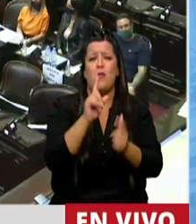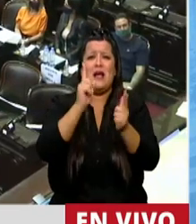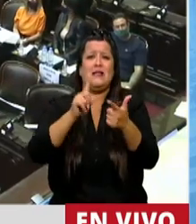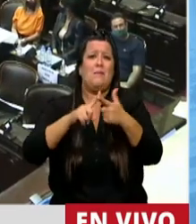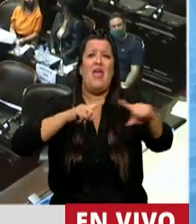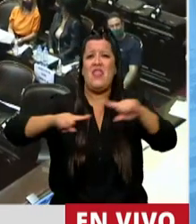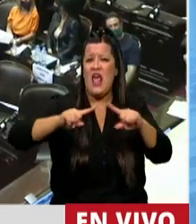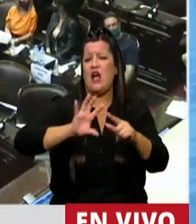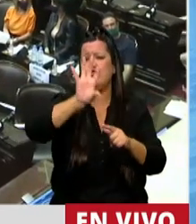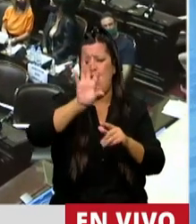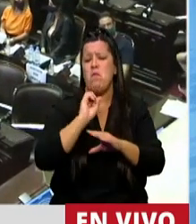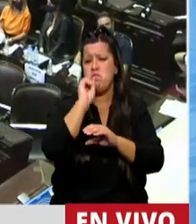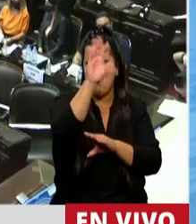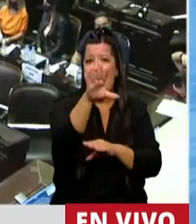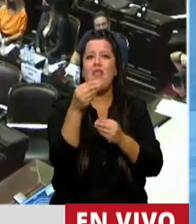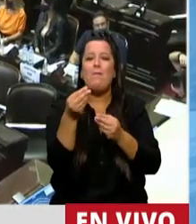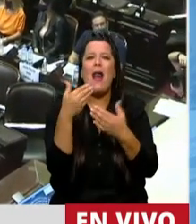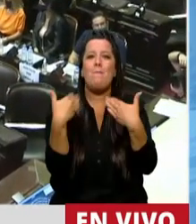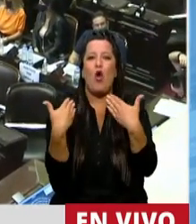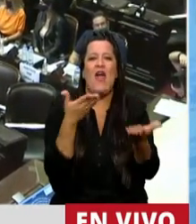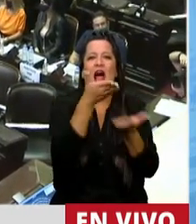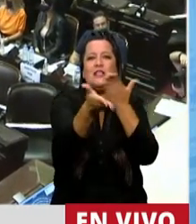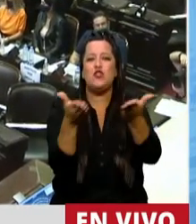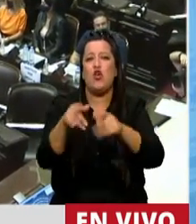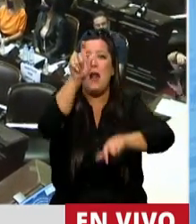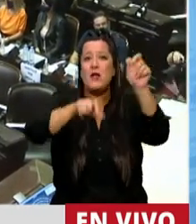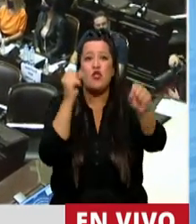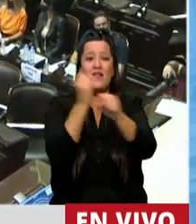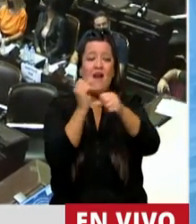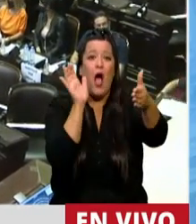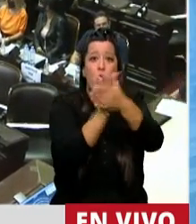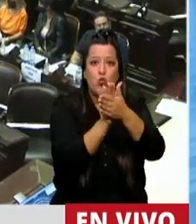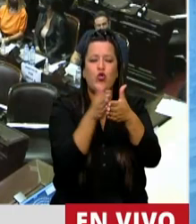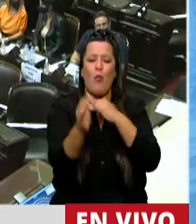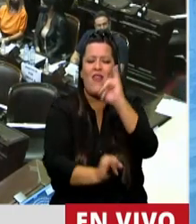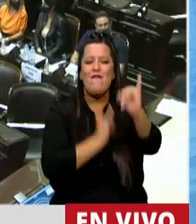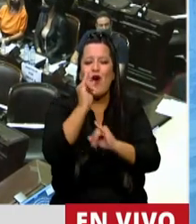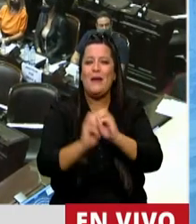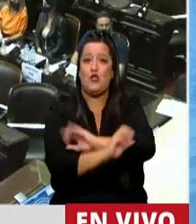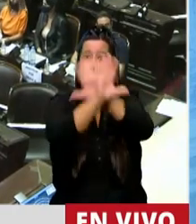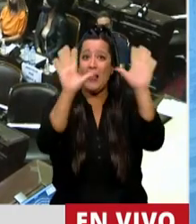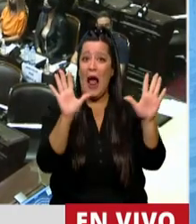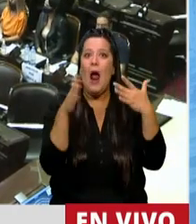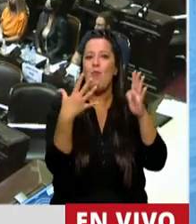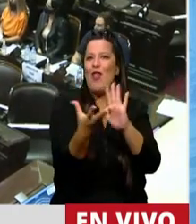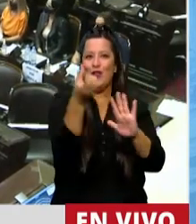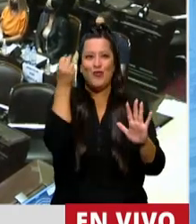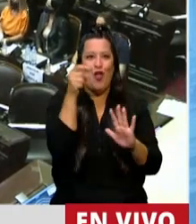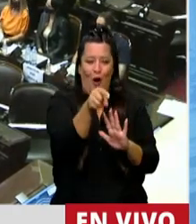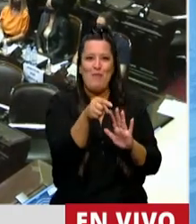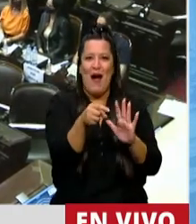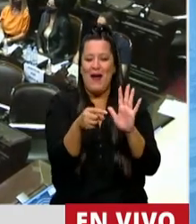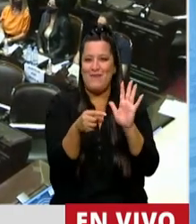delegación, para que puedan asesorar a todos los que trabajan con ellos, para que puedan utilizar este mecanismo de